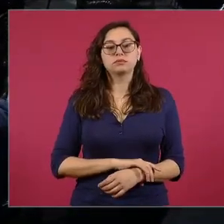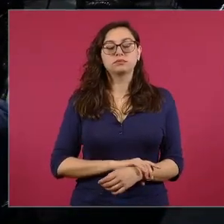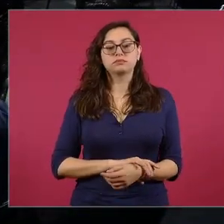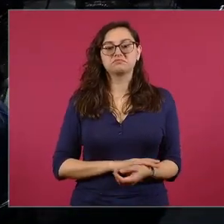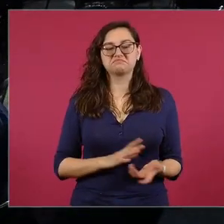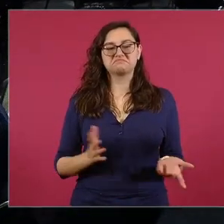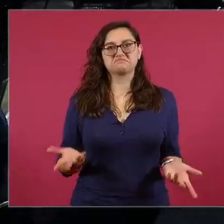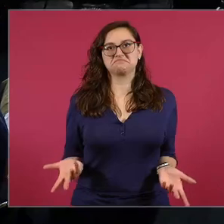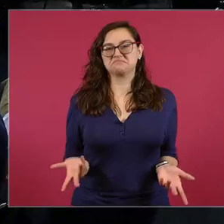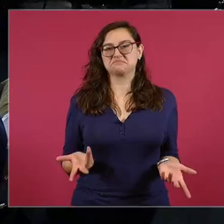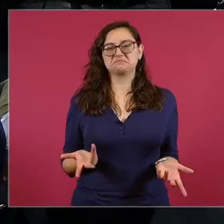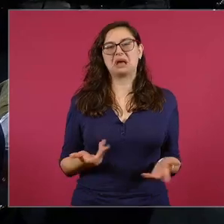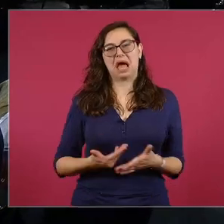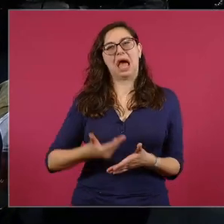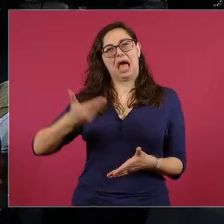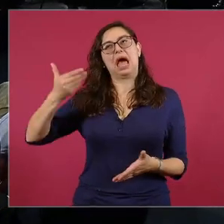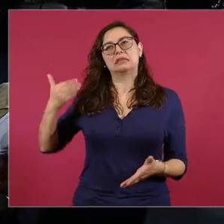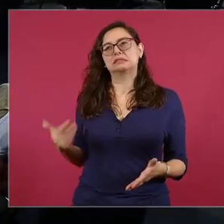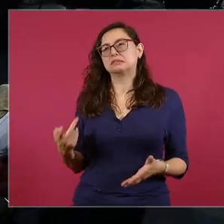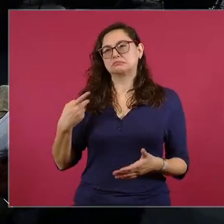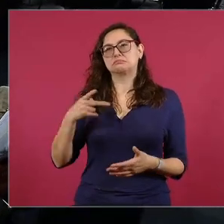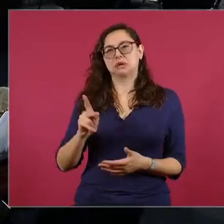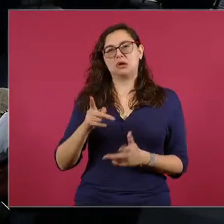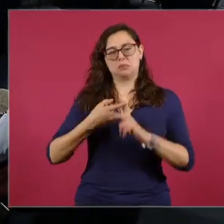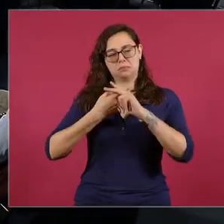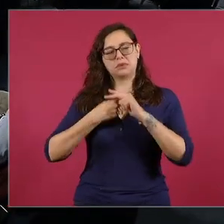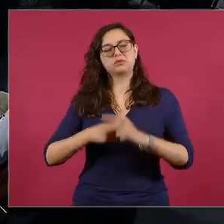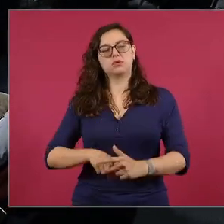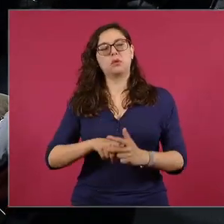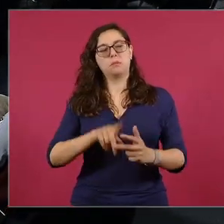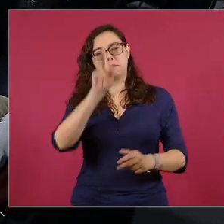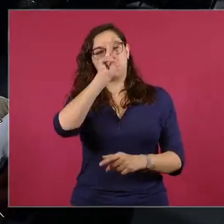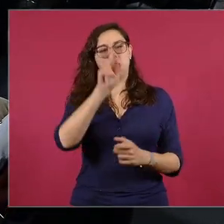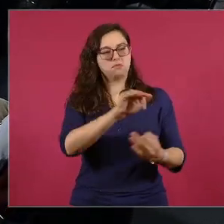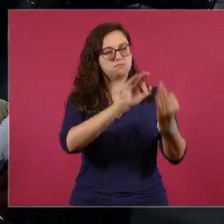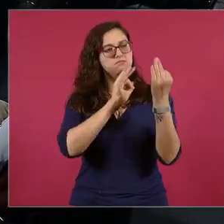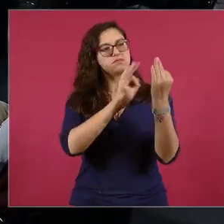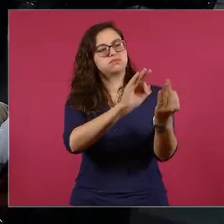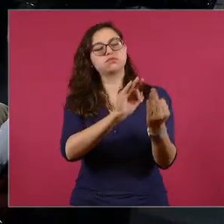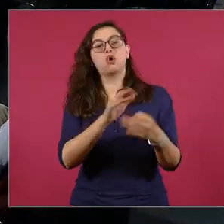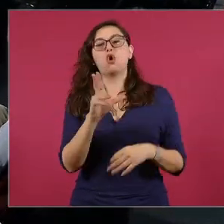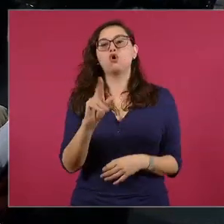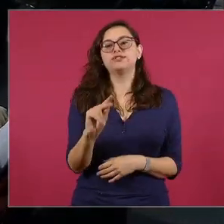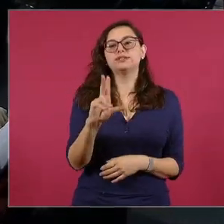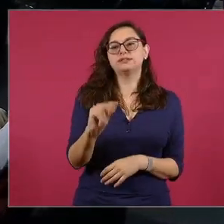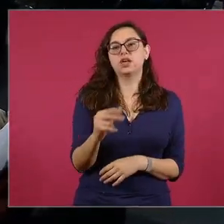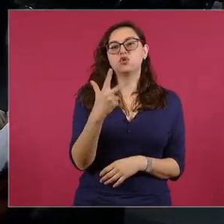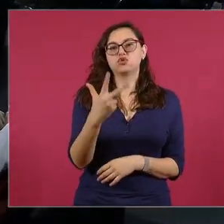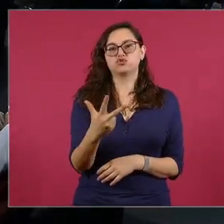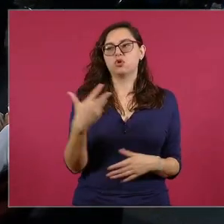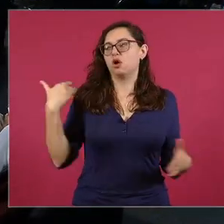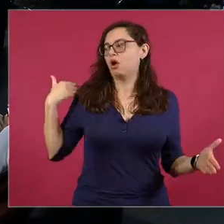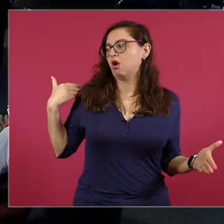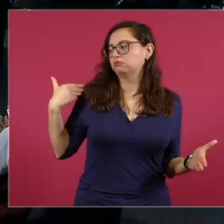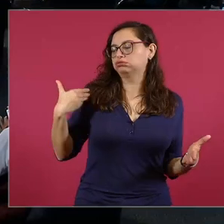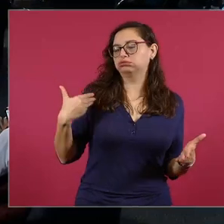antes, pero más desde el 88, desde que fui candidato a